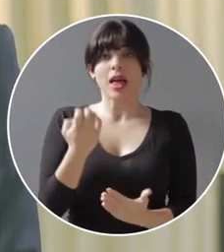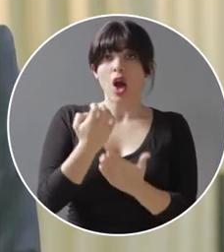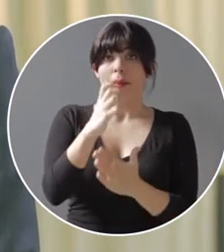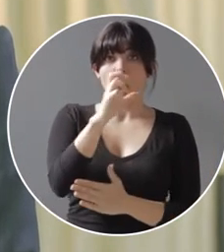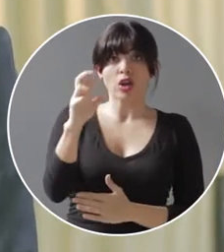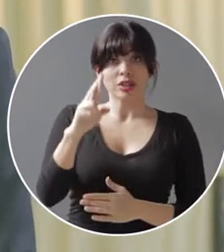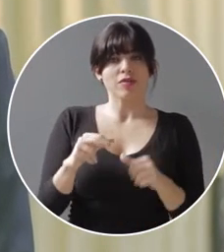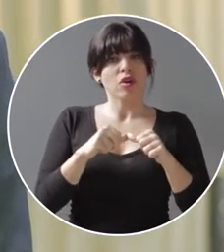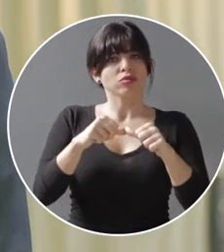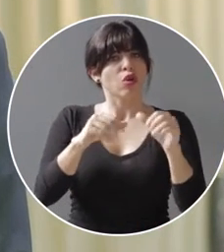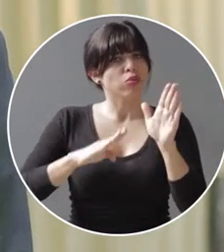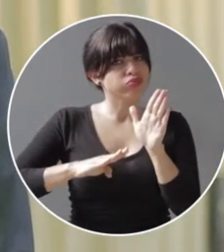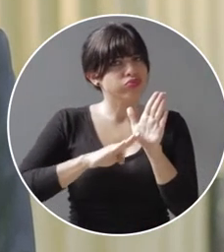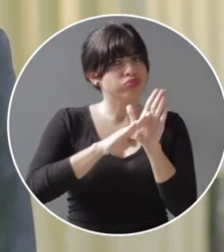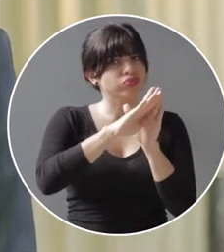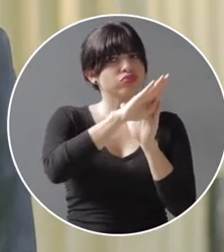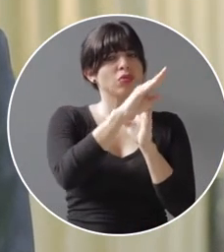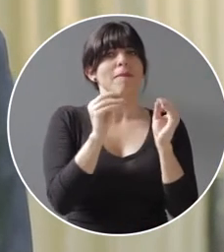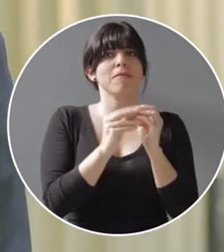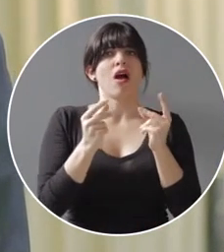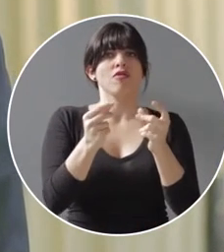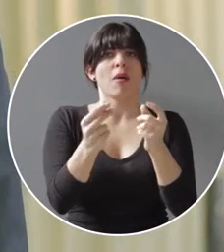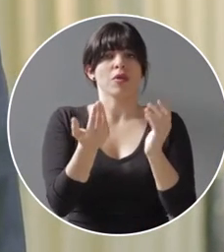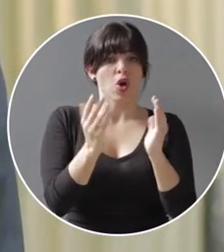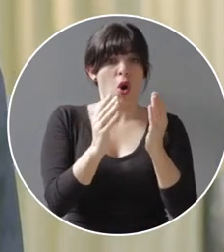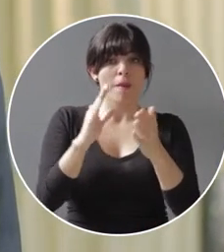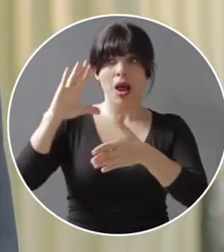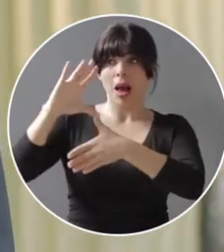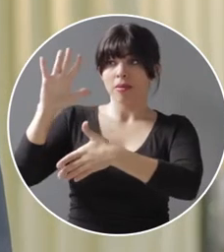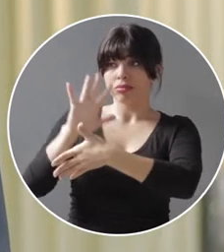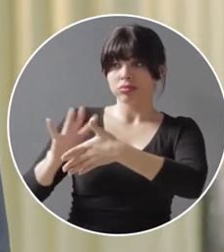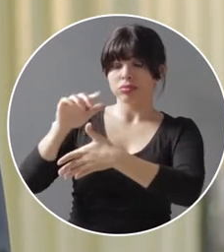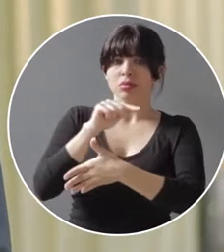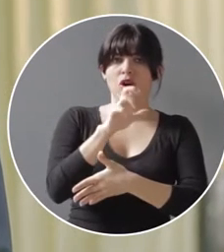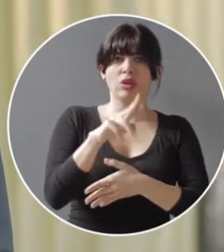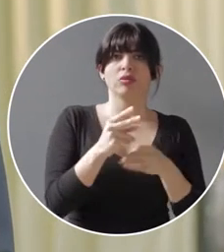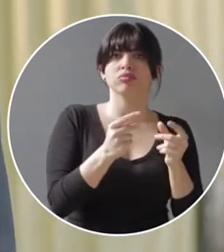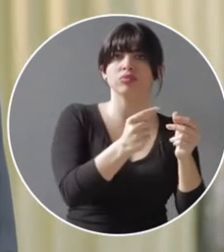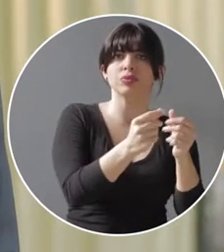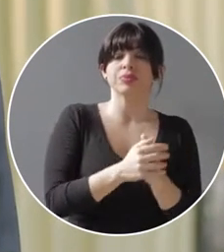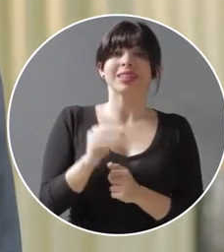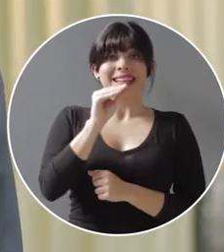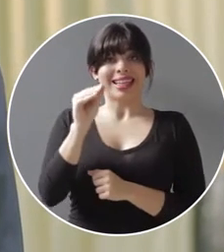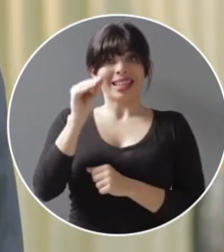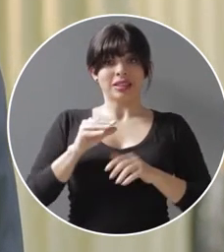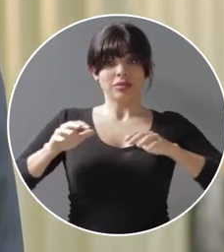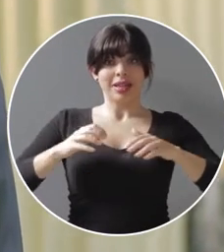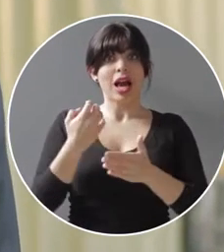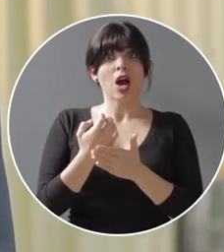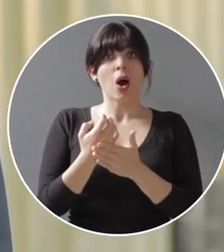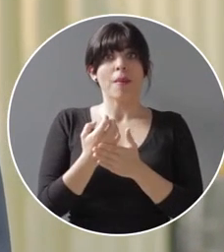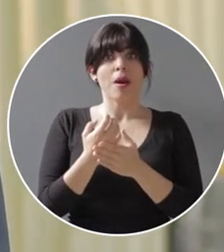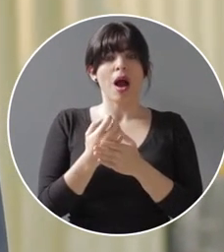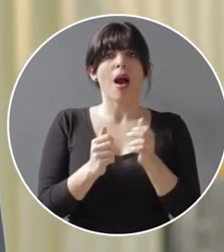economía costarricense continúa creciendo a un ritmo más veloz que el promedio en el continente. El índice de actividad económica